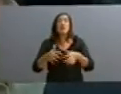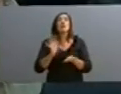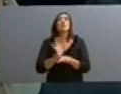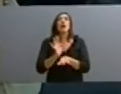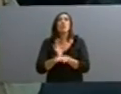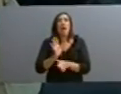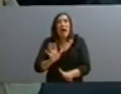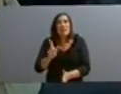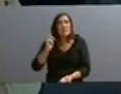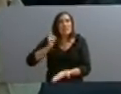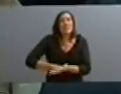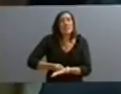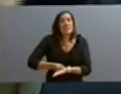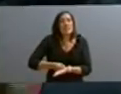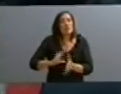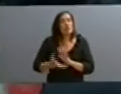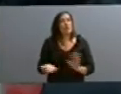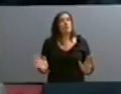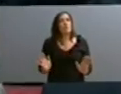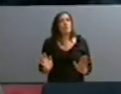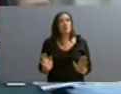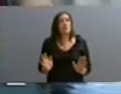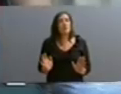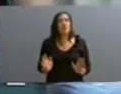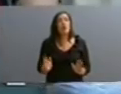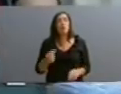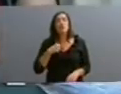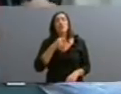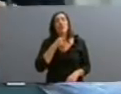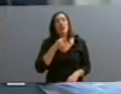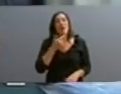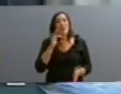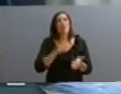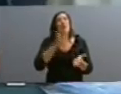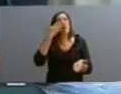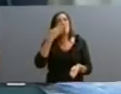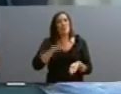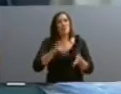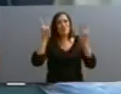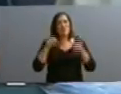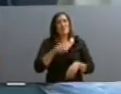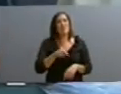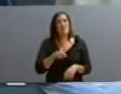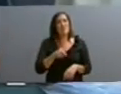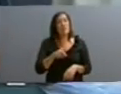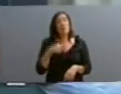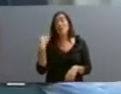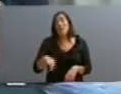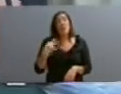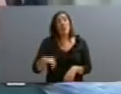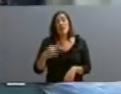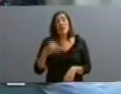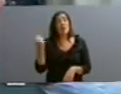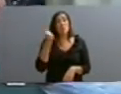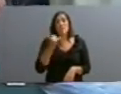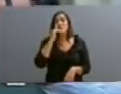se toman decisiones de esta naturaleza. Pero quería hablar de esto porque es imprescindible hacerlo, como también es